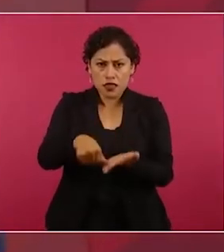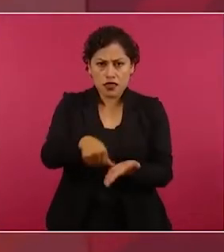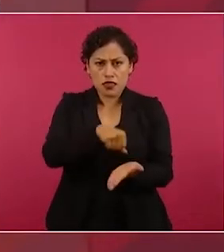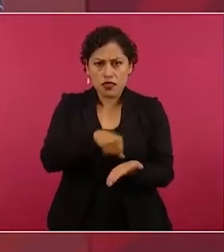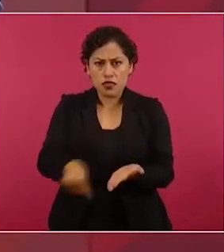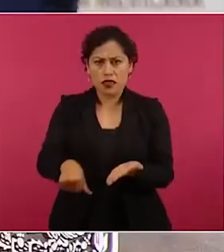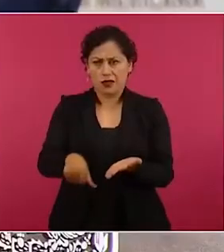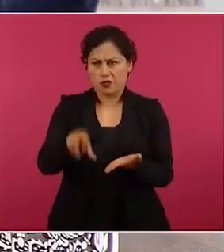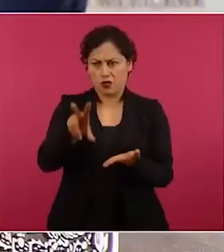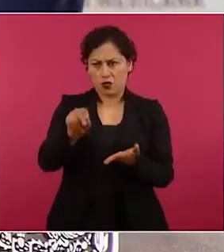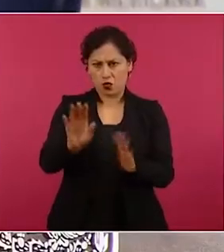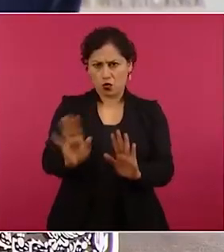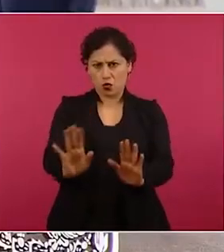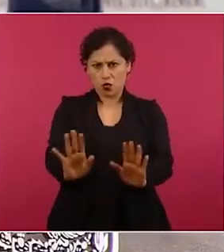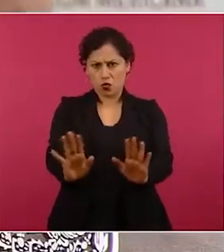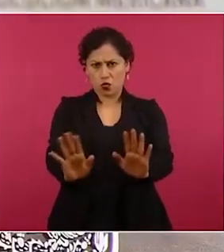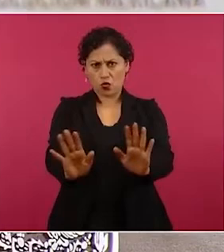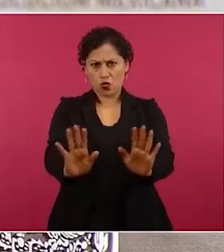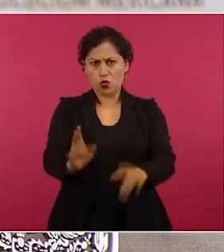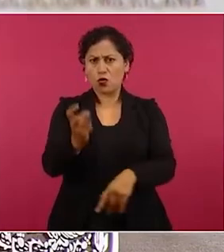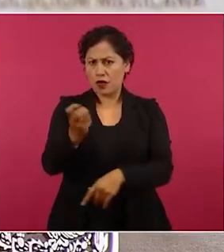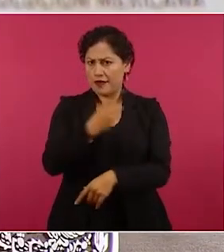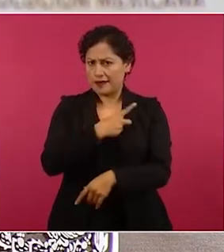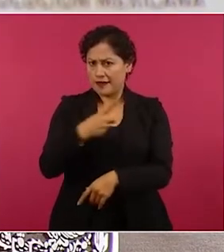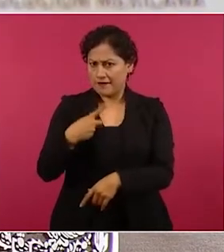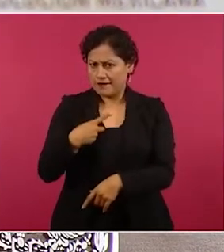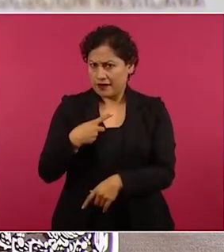Que eso es lo que se tiene que revisar.